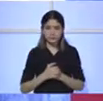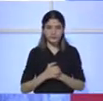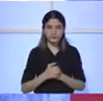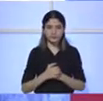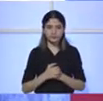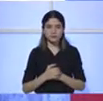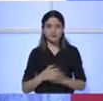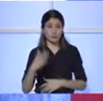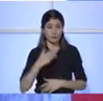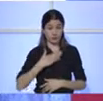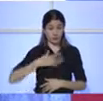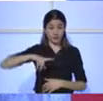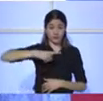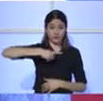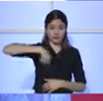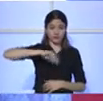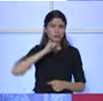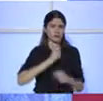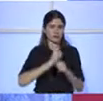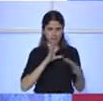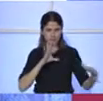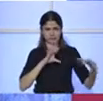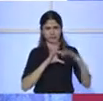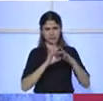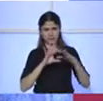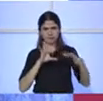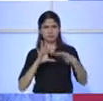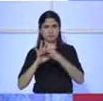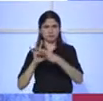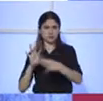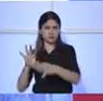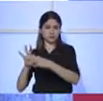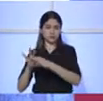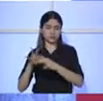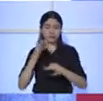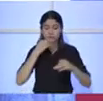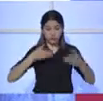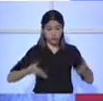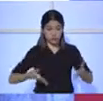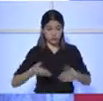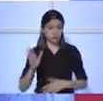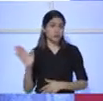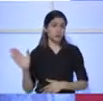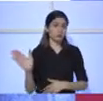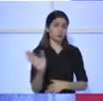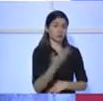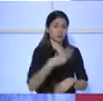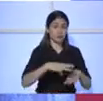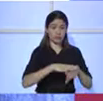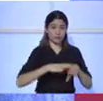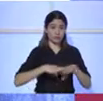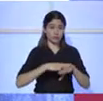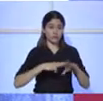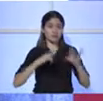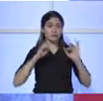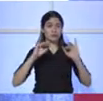trabajando de manera tan coordinada que hoy es el día que todos los ministerios ya se acercaron a la Procuraduría